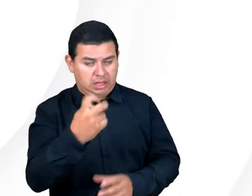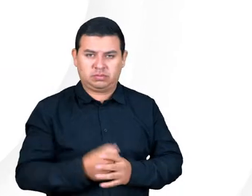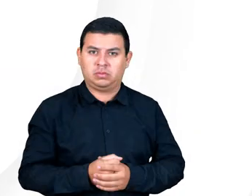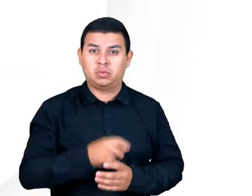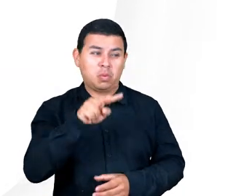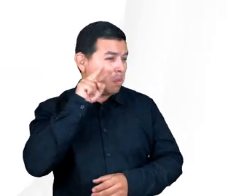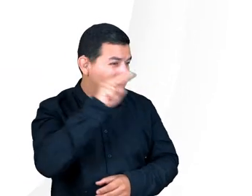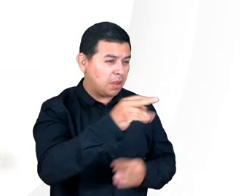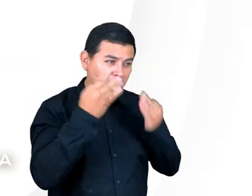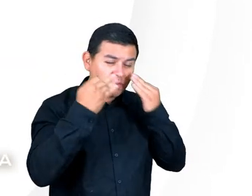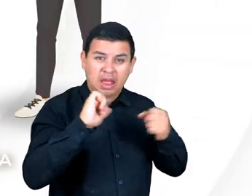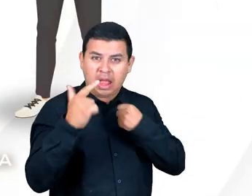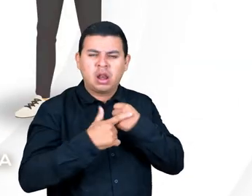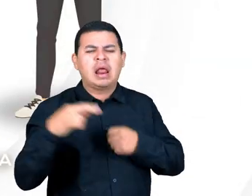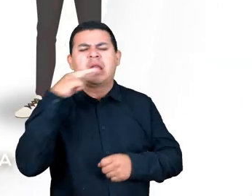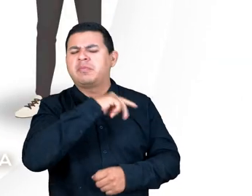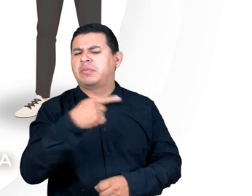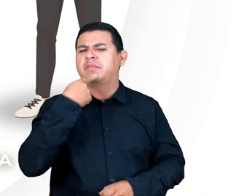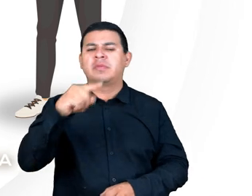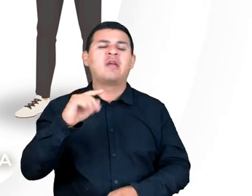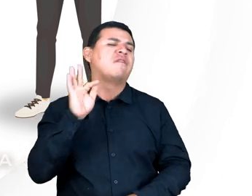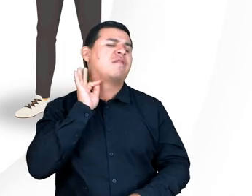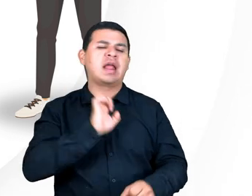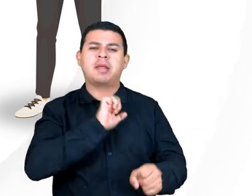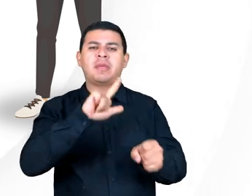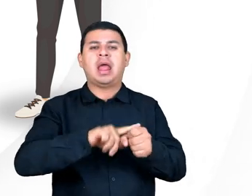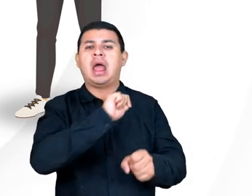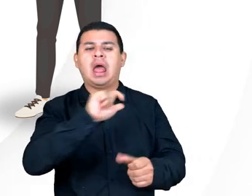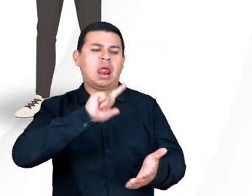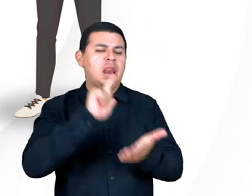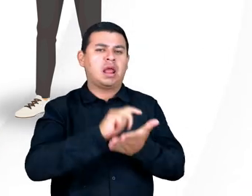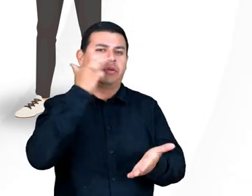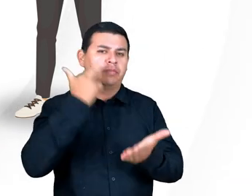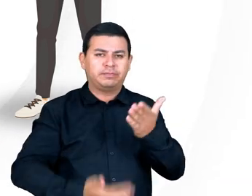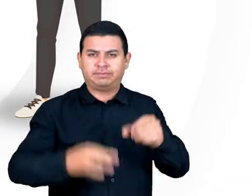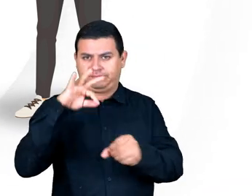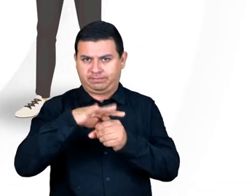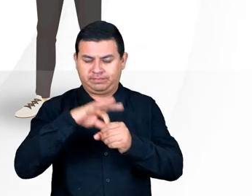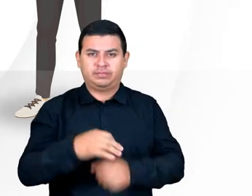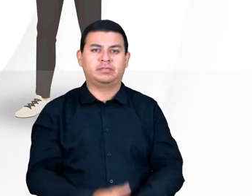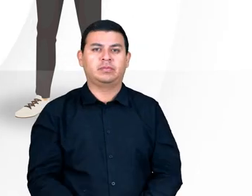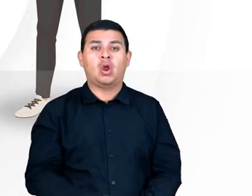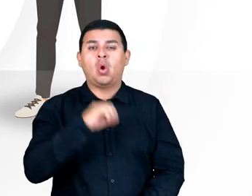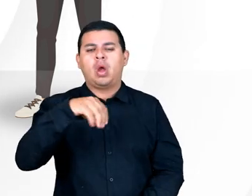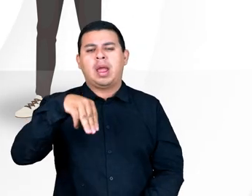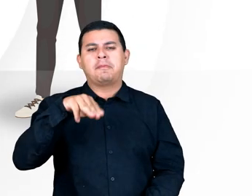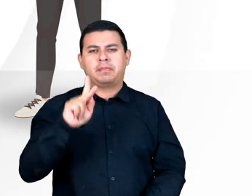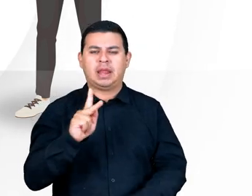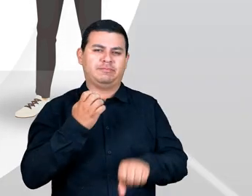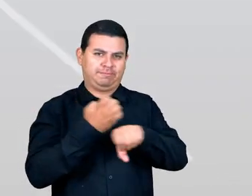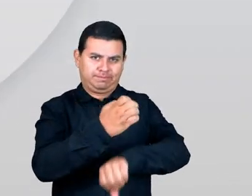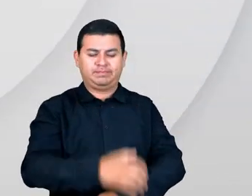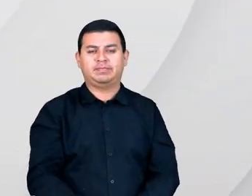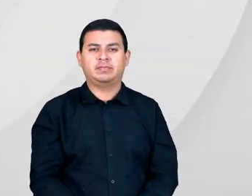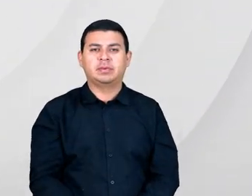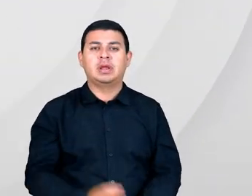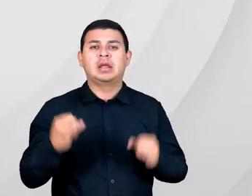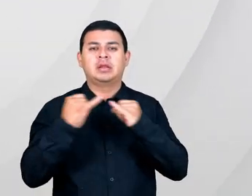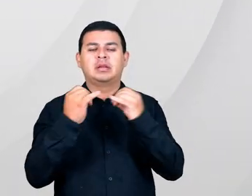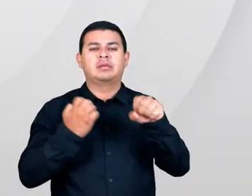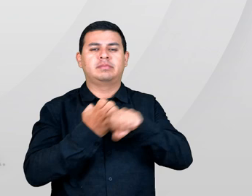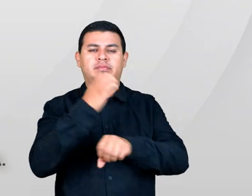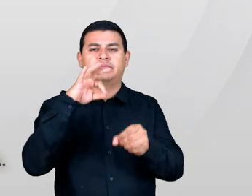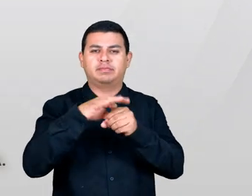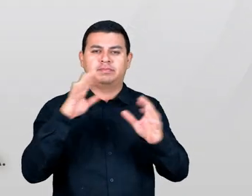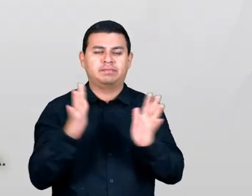si eres víctima o testigo, denuncia ante la Fiscalía Especializada en delitos electorales o en ministerios públicos locales. Instituto